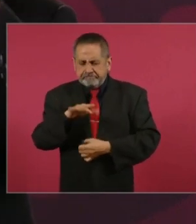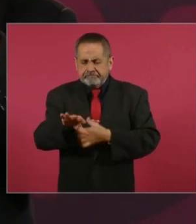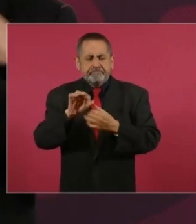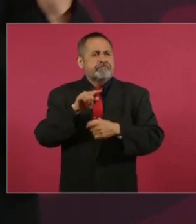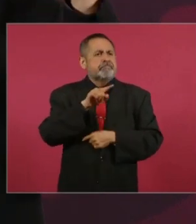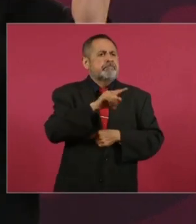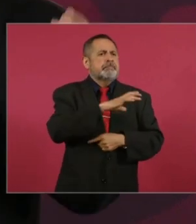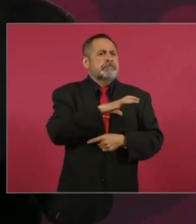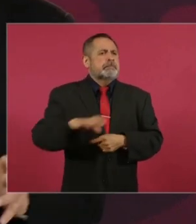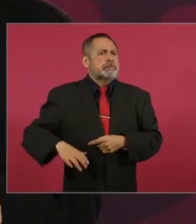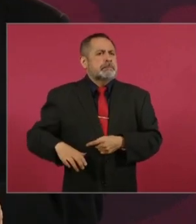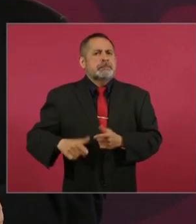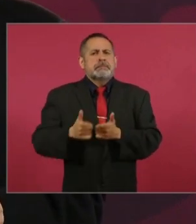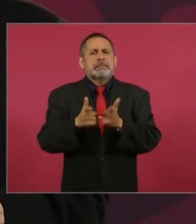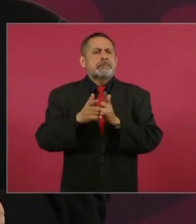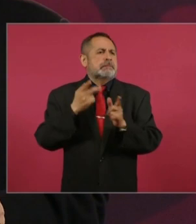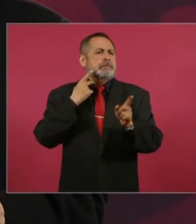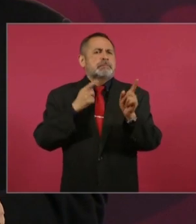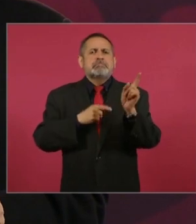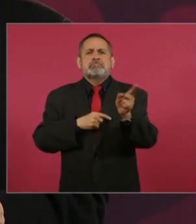candidato, por el partido que quiera.